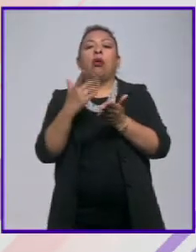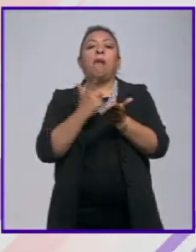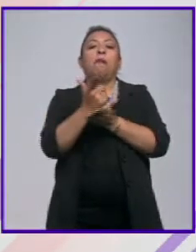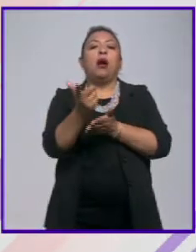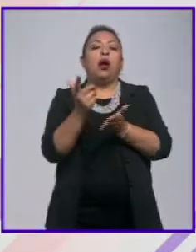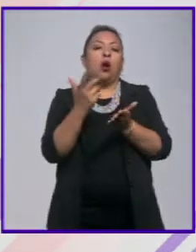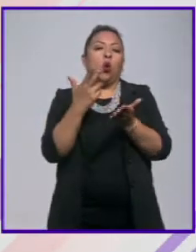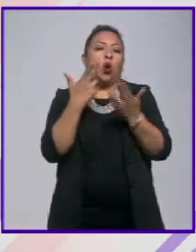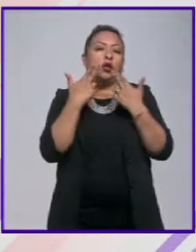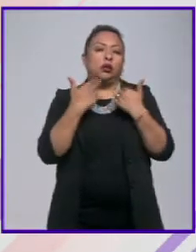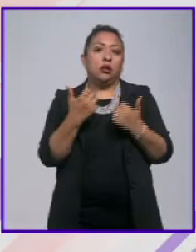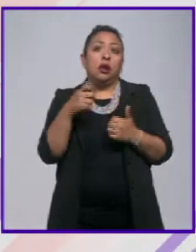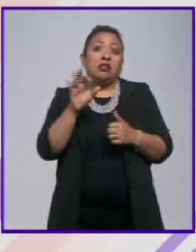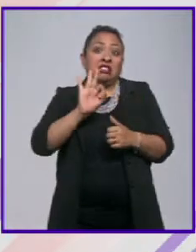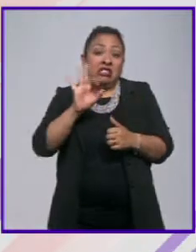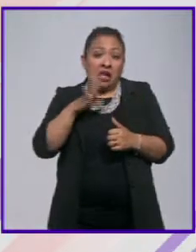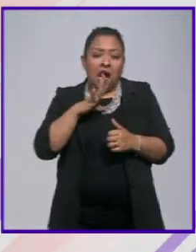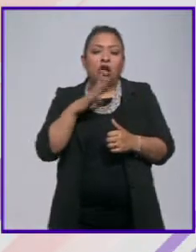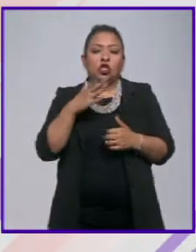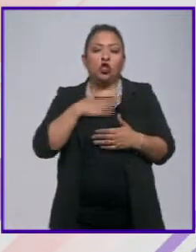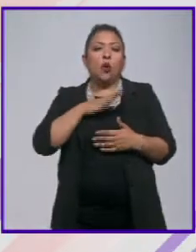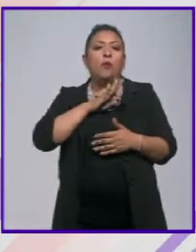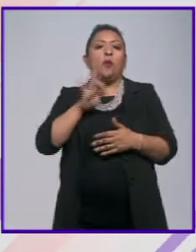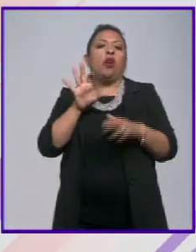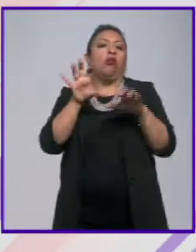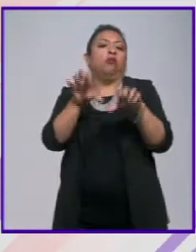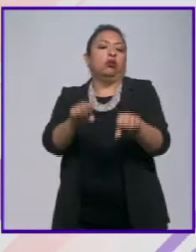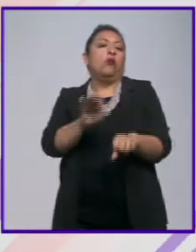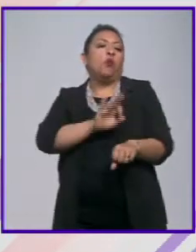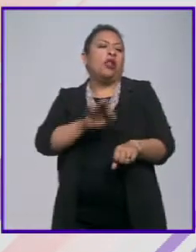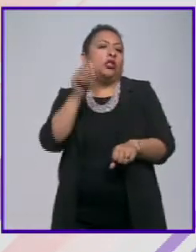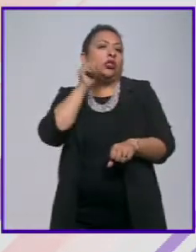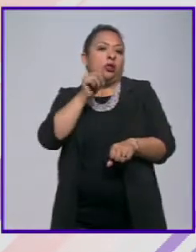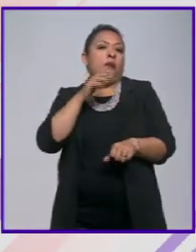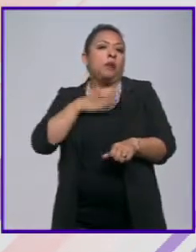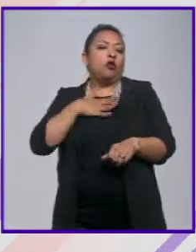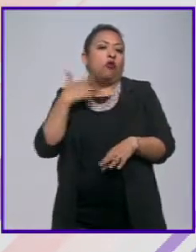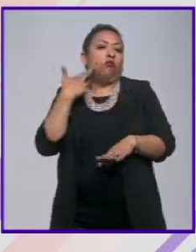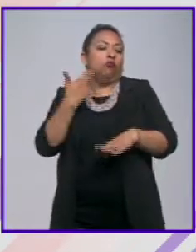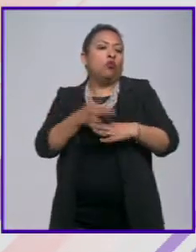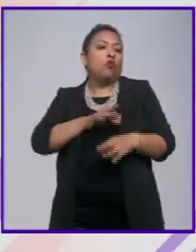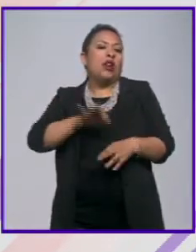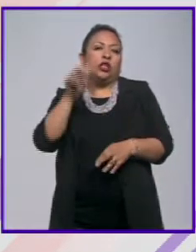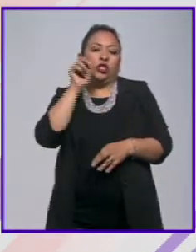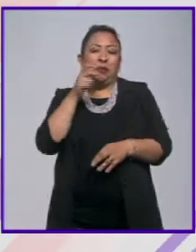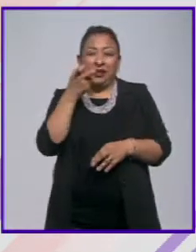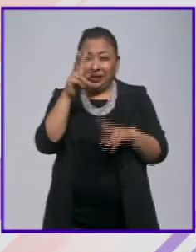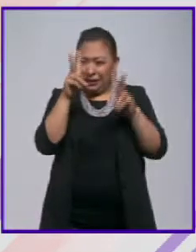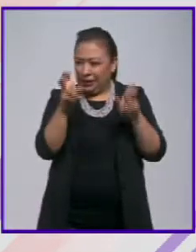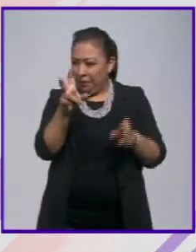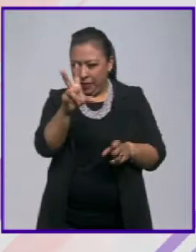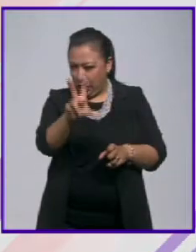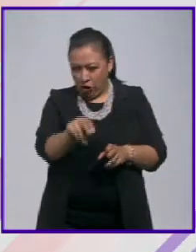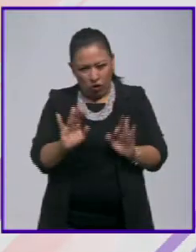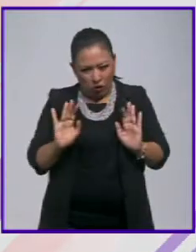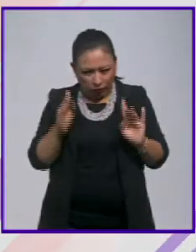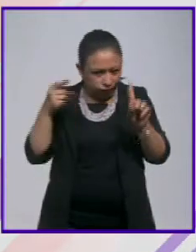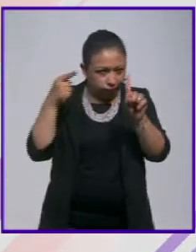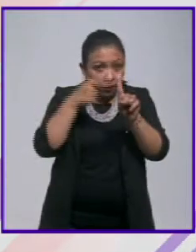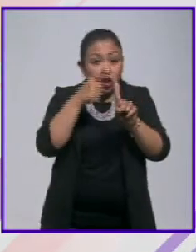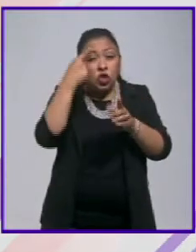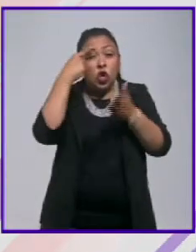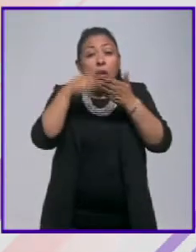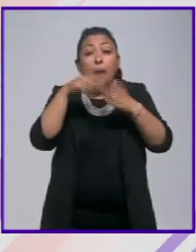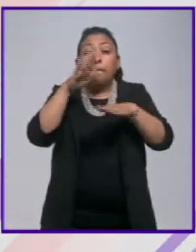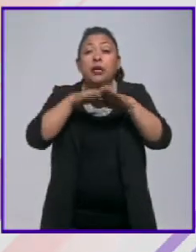la autoridad siempre tiene la facultad para atacar la evasión siempre entonces no ese es el tema en realidad yo creo que